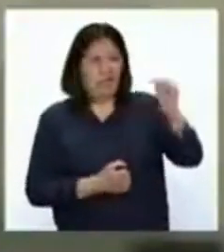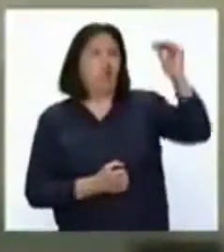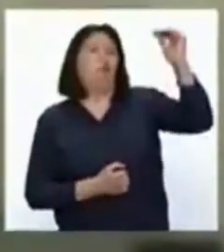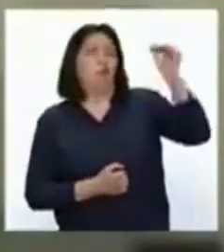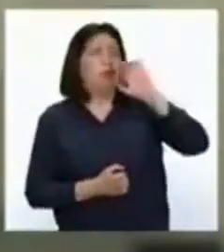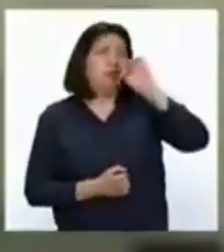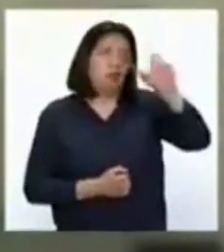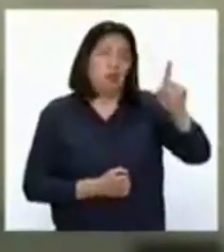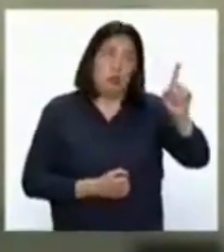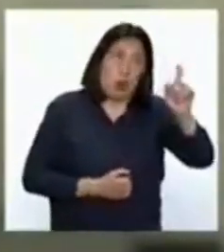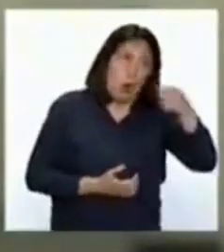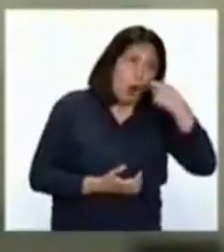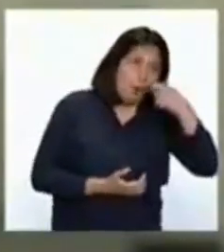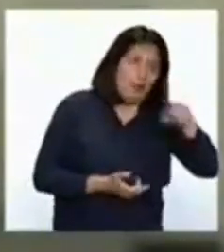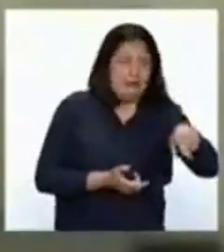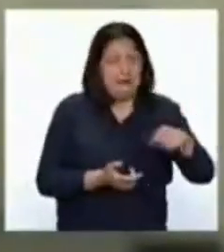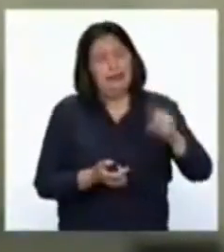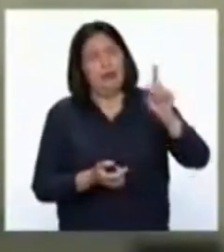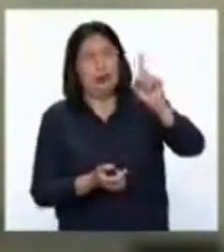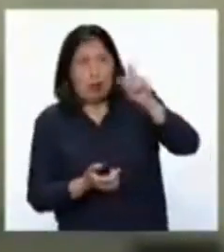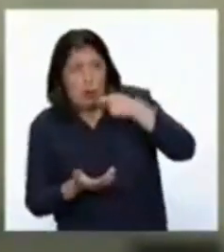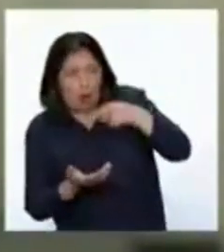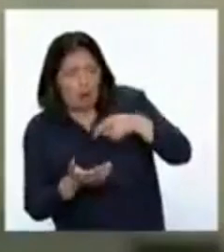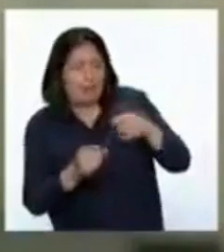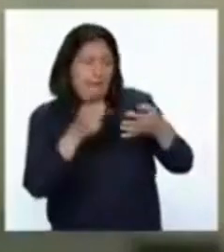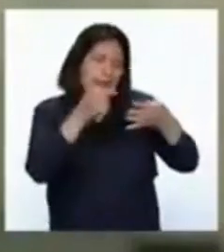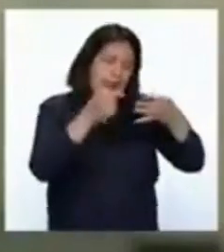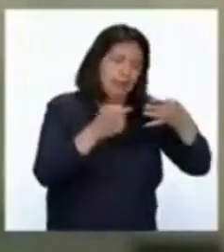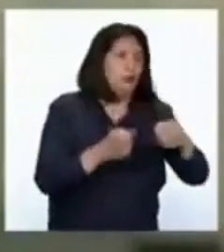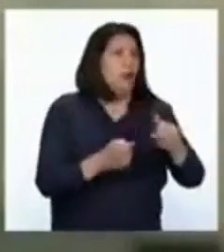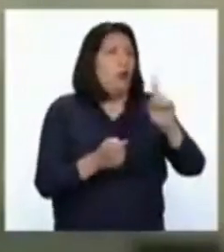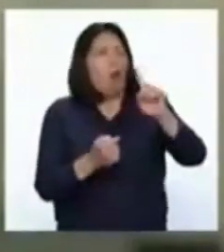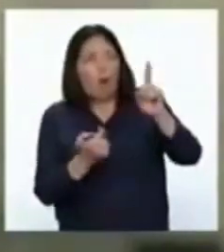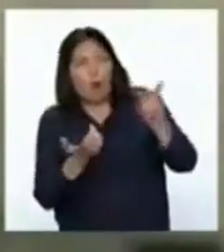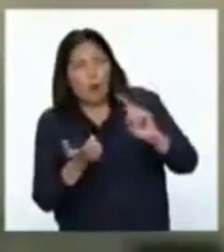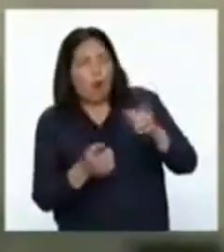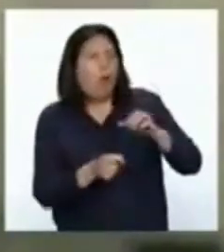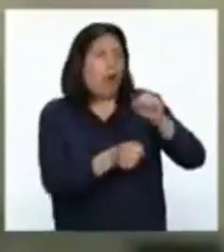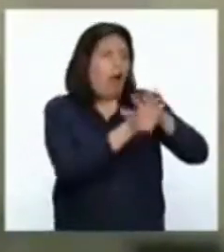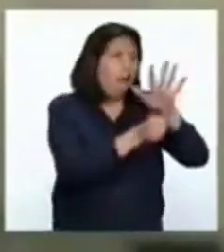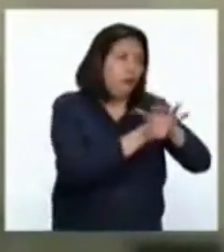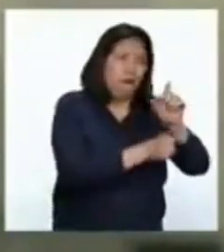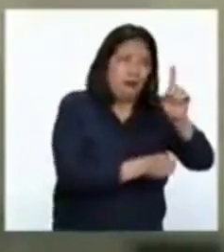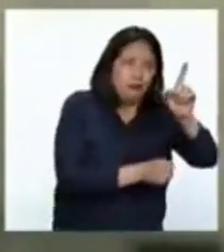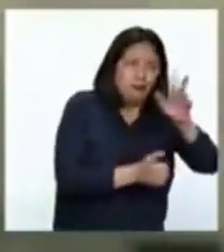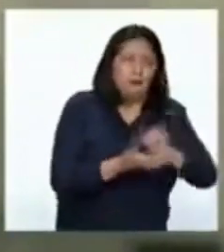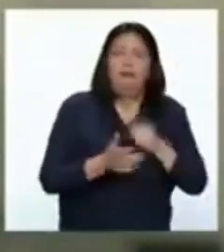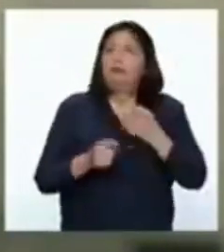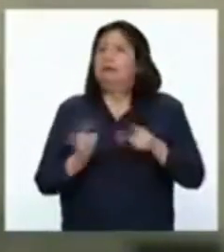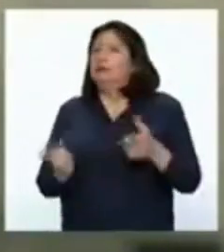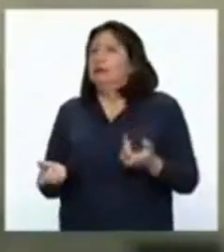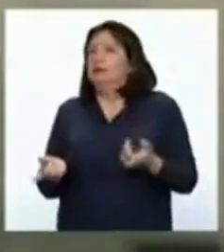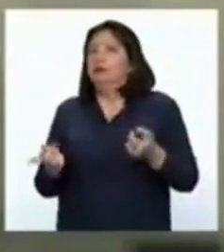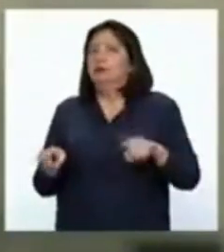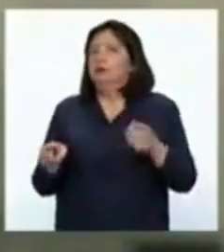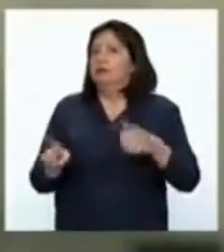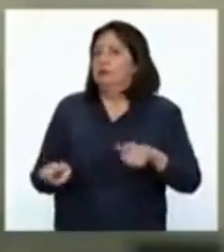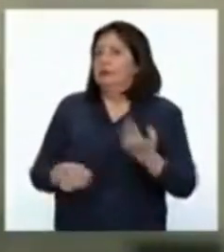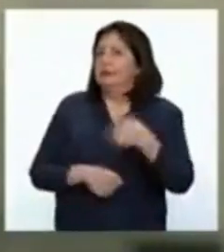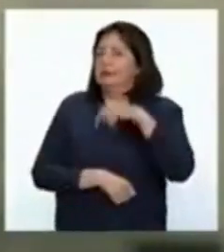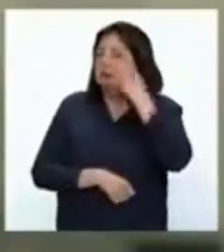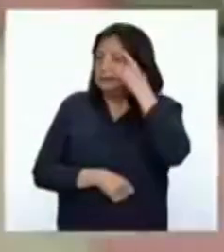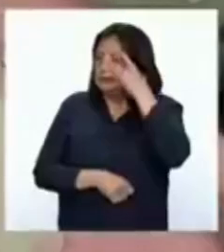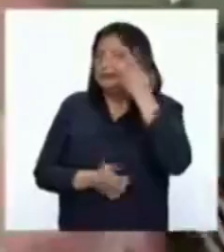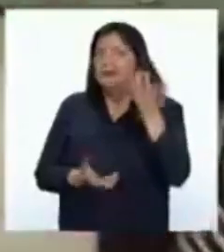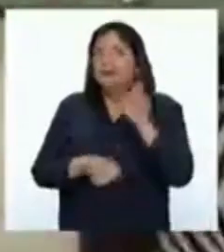no debes de comer esto, no debes de comer lo otro, no debes de quizás tomar una gaseosa, pero ¿cuándo fue que debiste